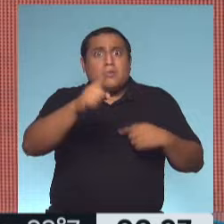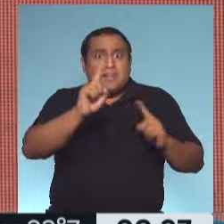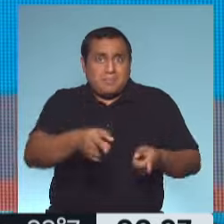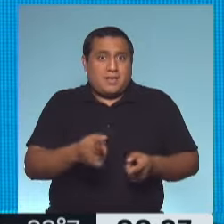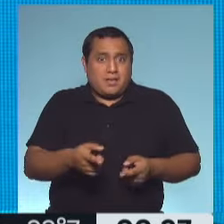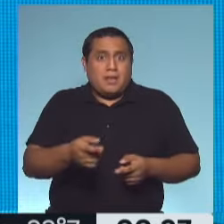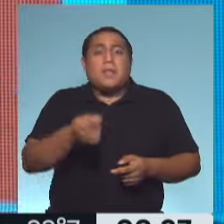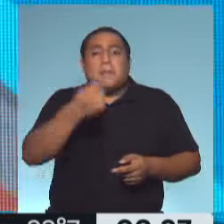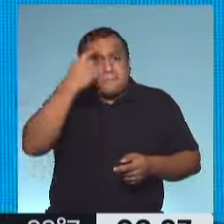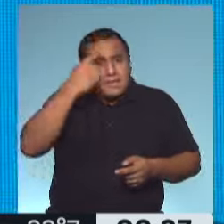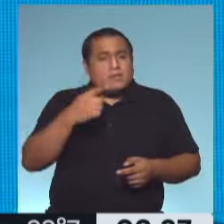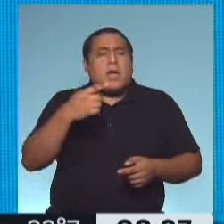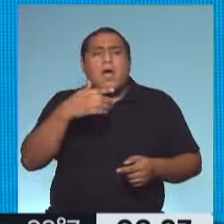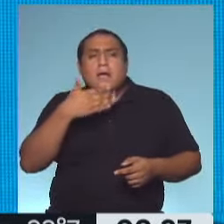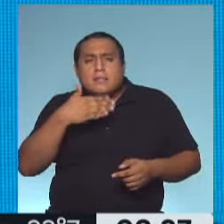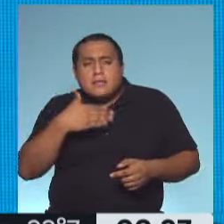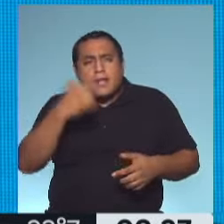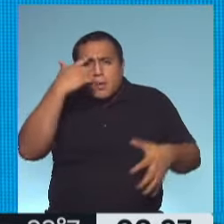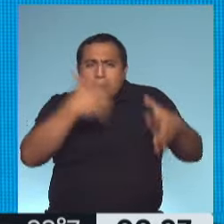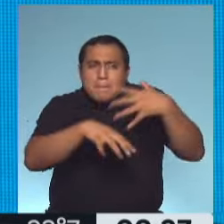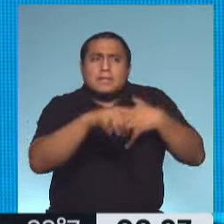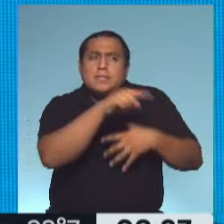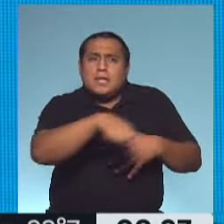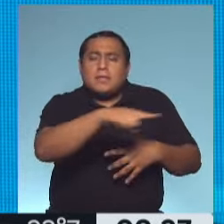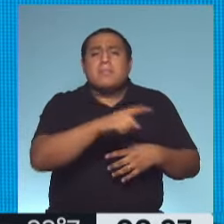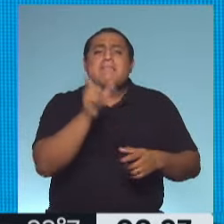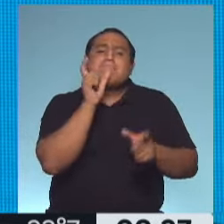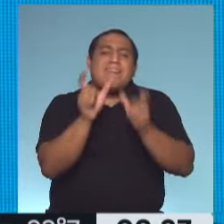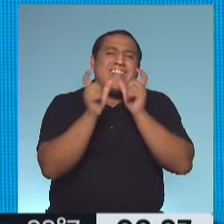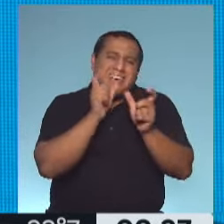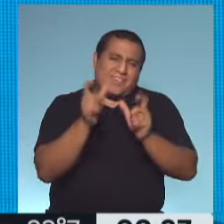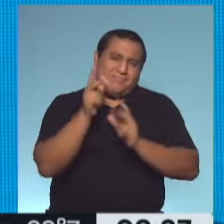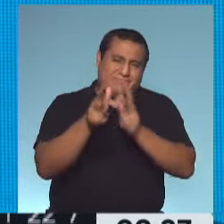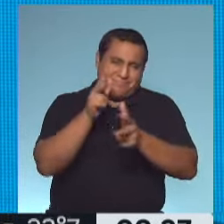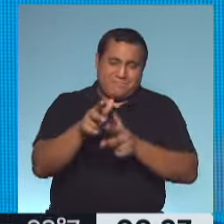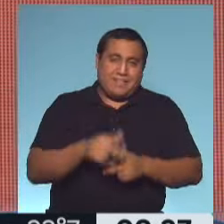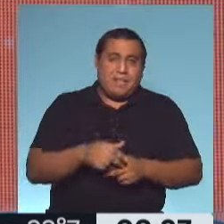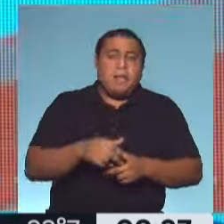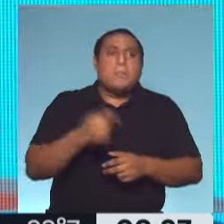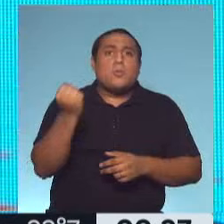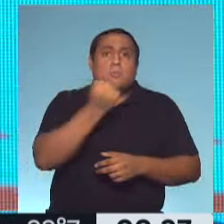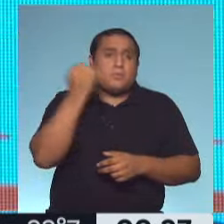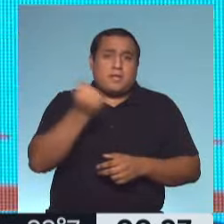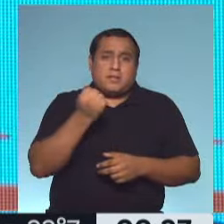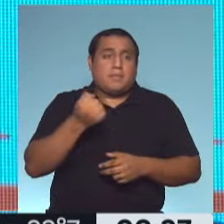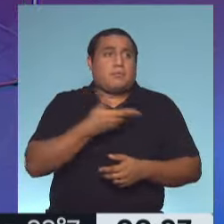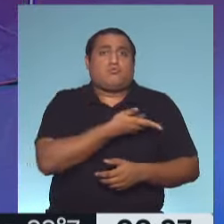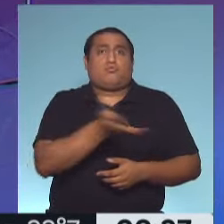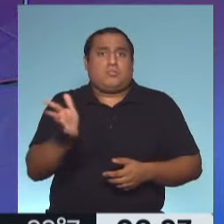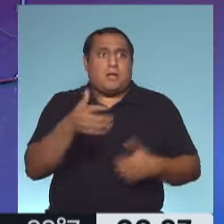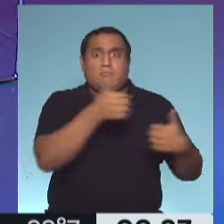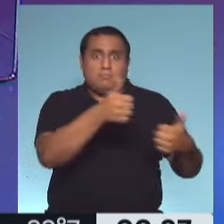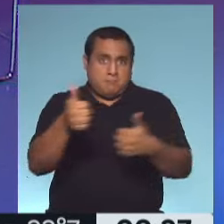de sororidad, de comprensión, de empatía, que son palabras, pero que en realidad en los hechos son la clave de una convivencia social buena.